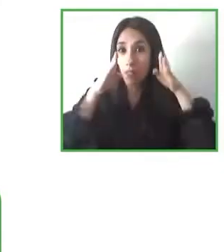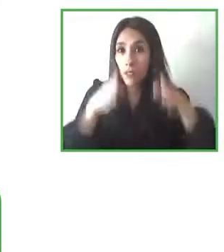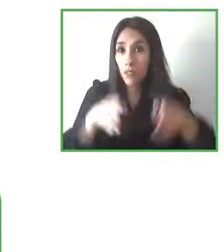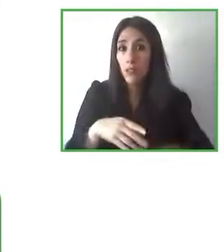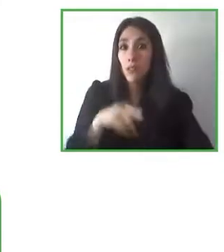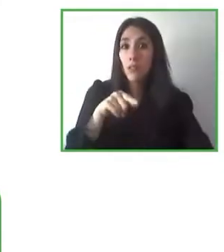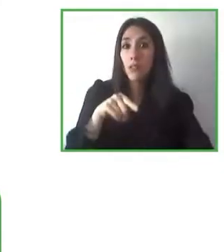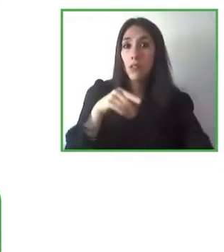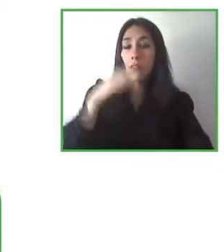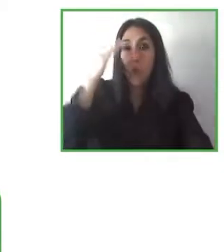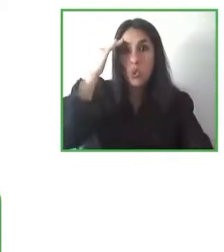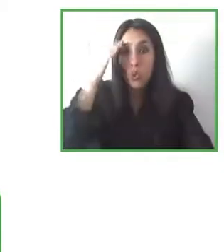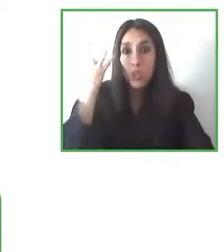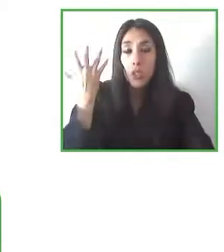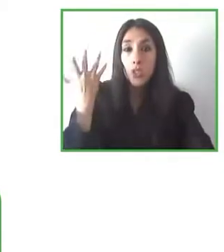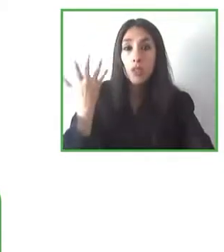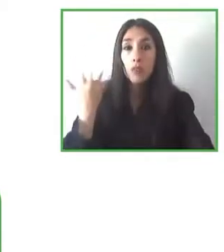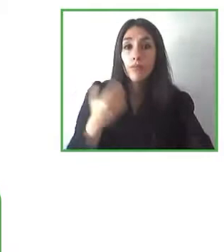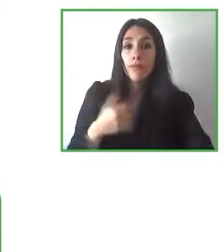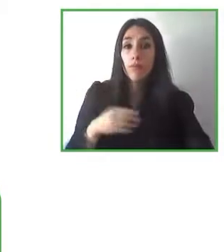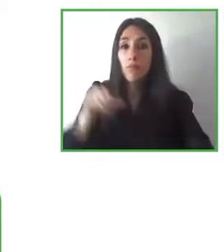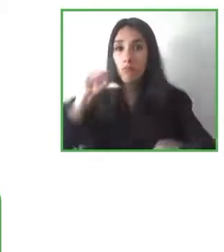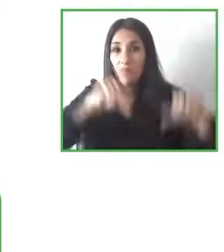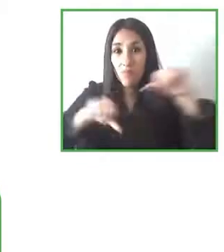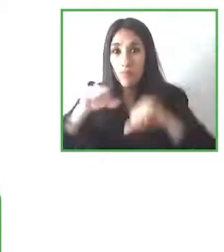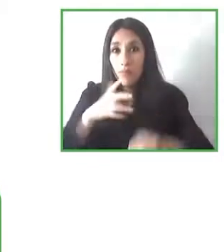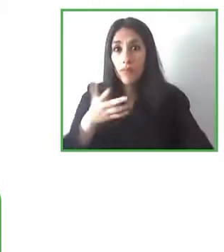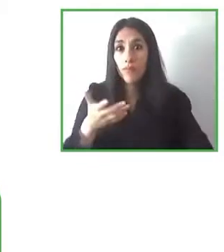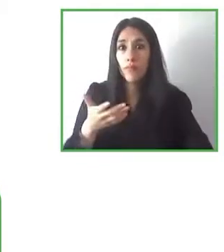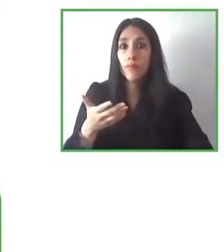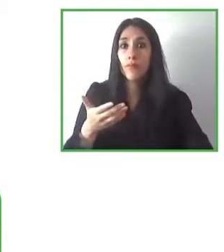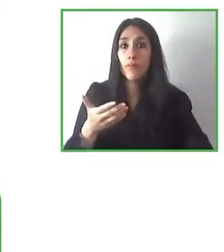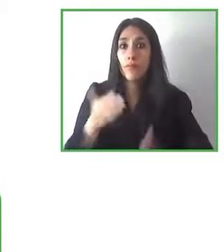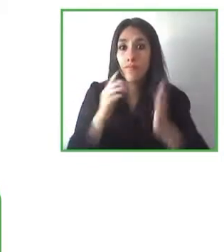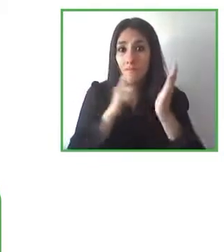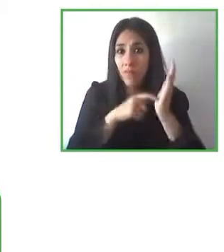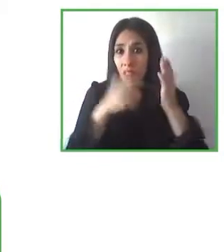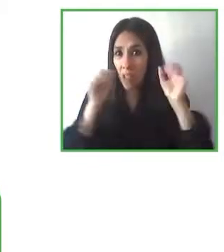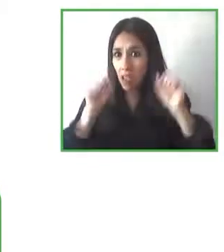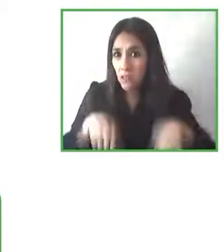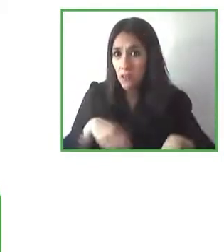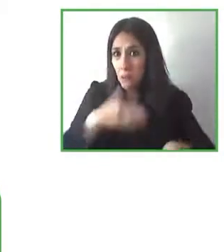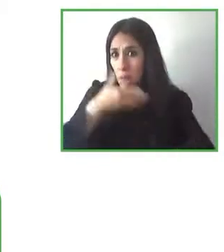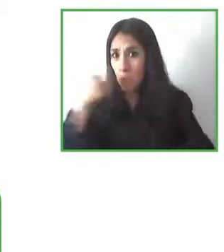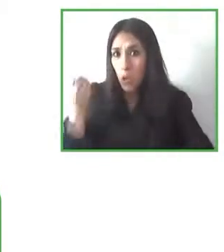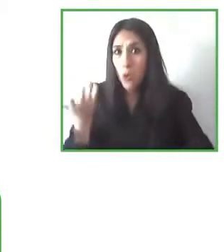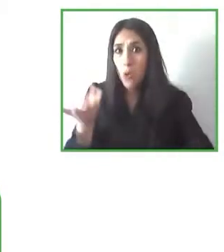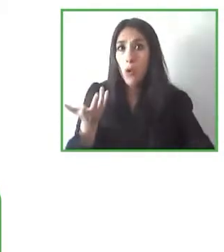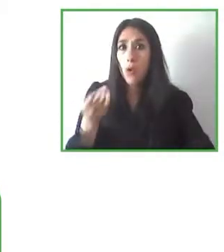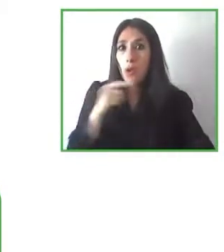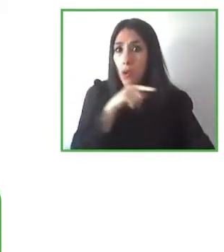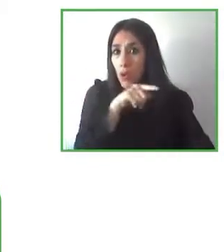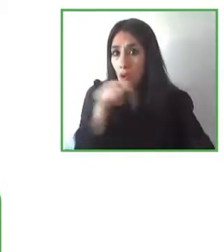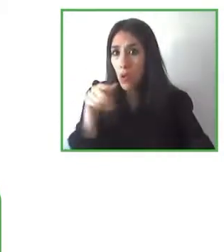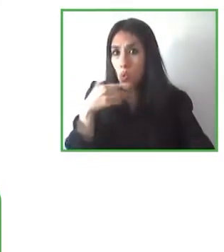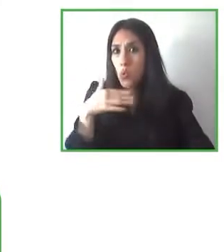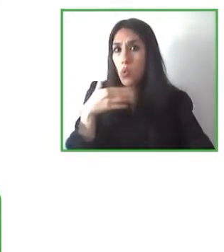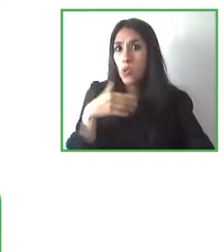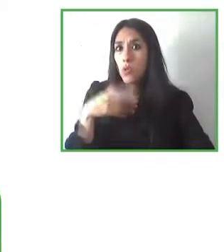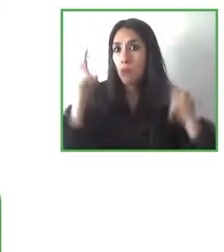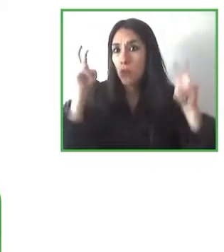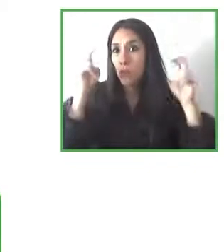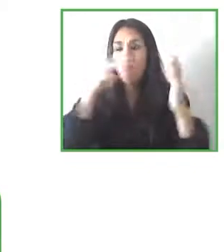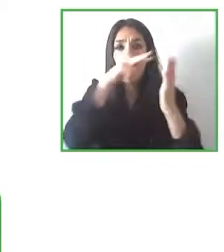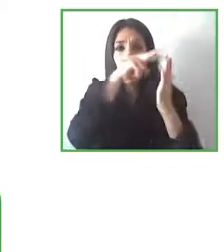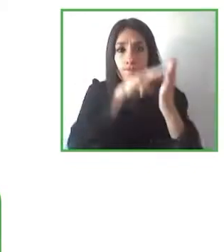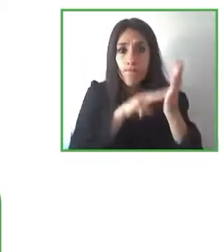demostrado que puede mejorar de una forma muy significativa su capacidad de lectocomprensión por